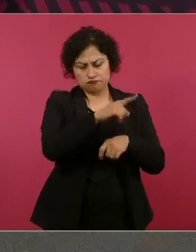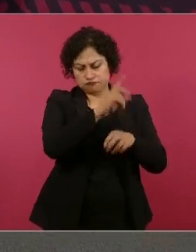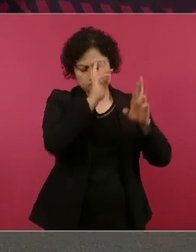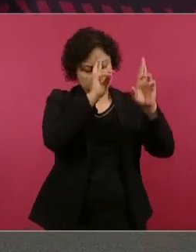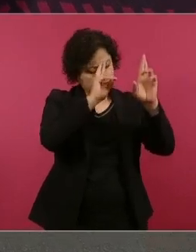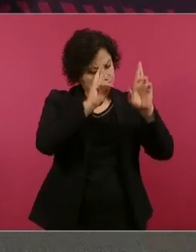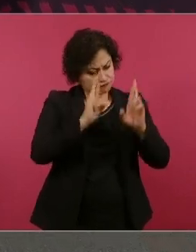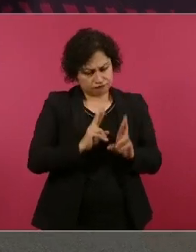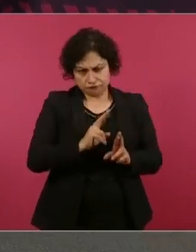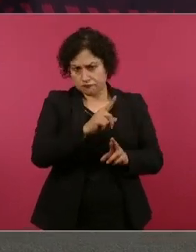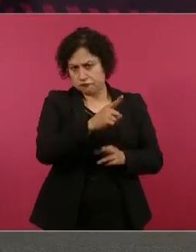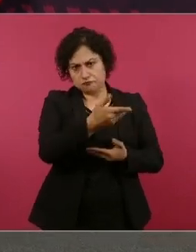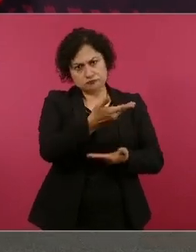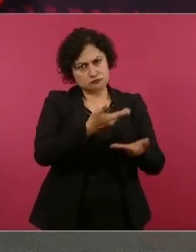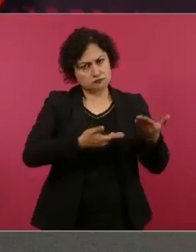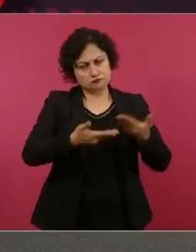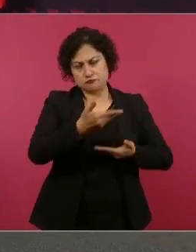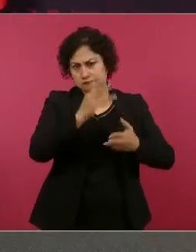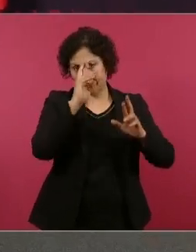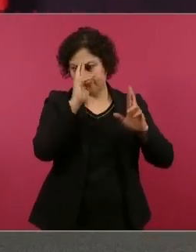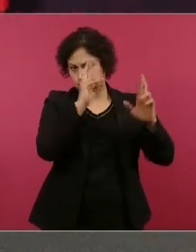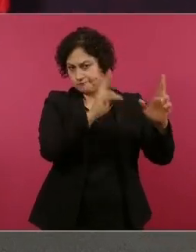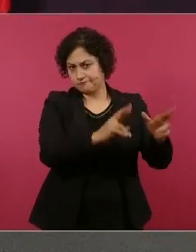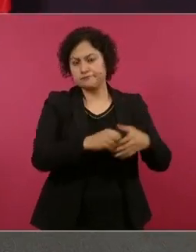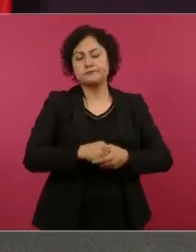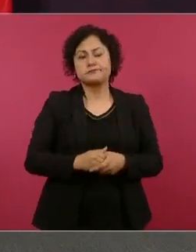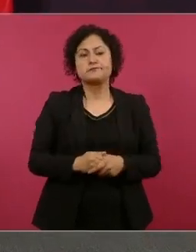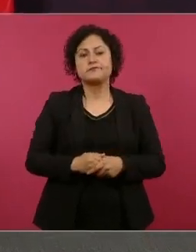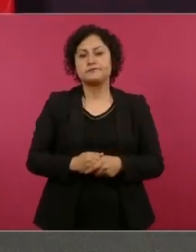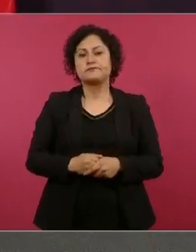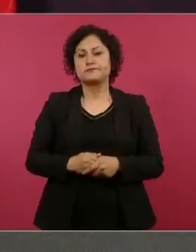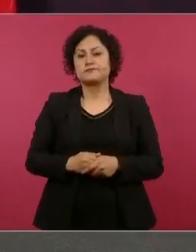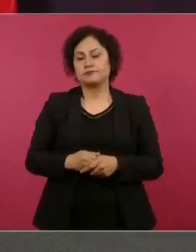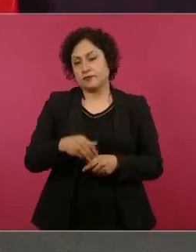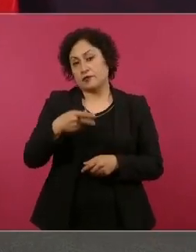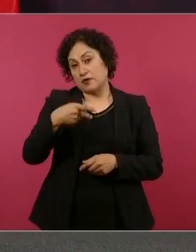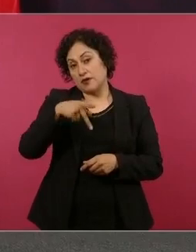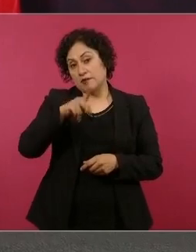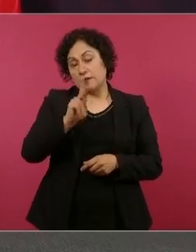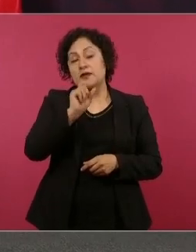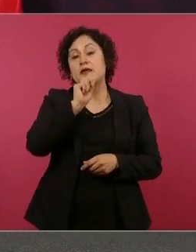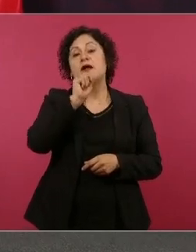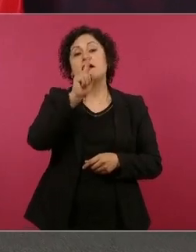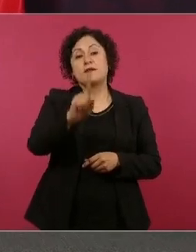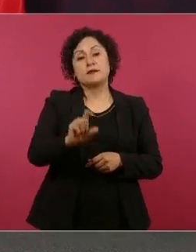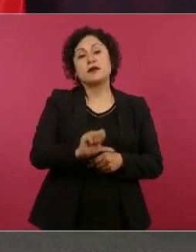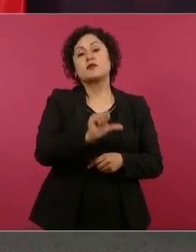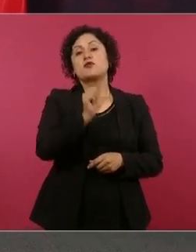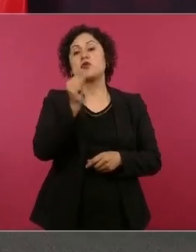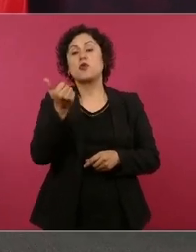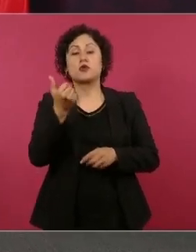respetuosos. Y también tenemos estas diferencias porque,